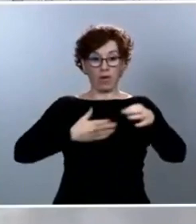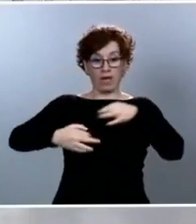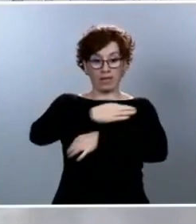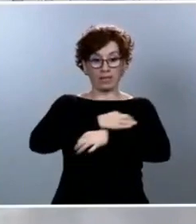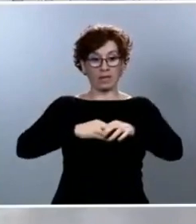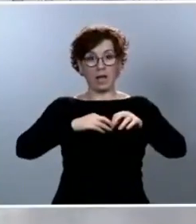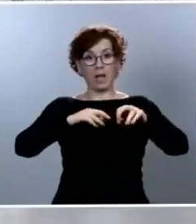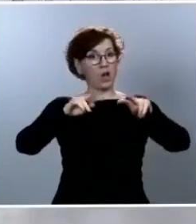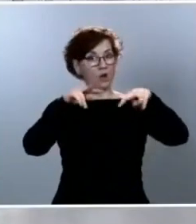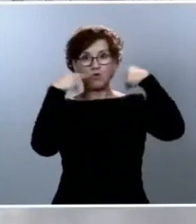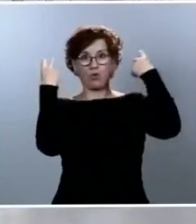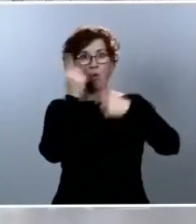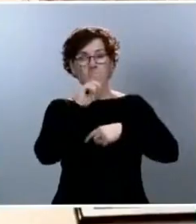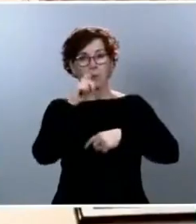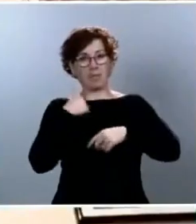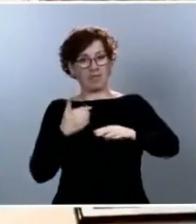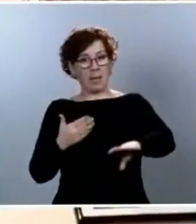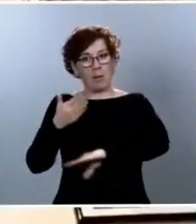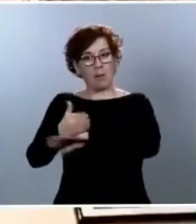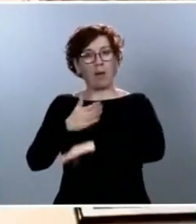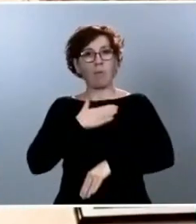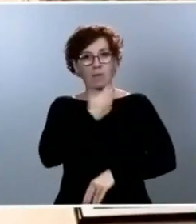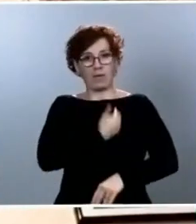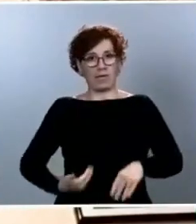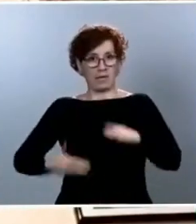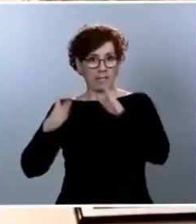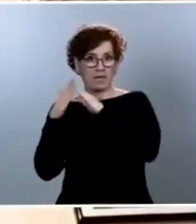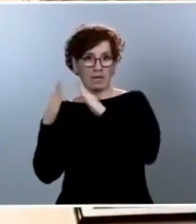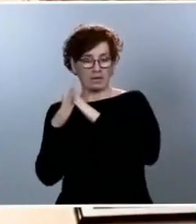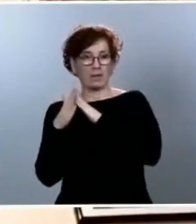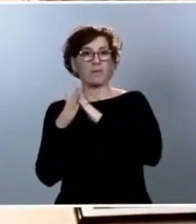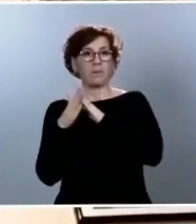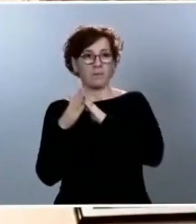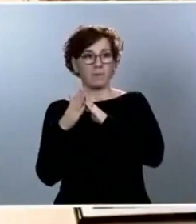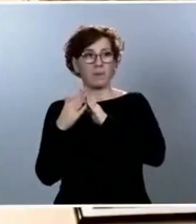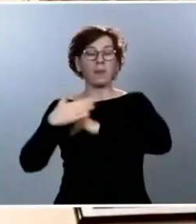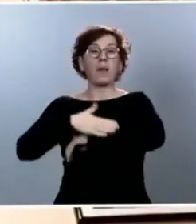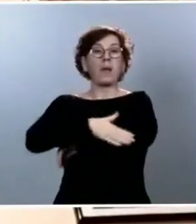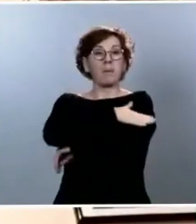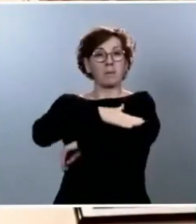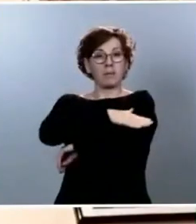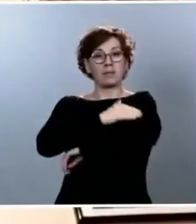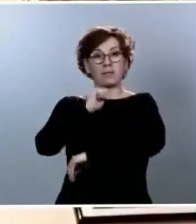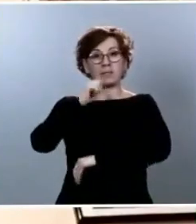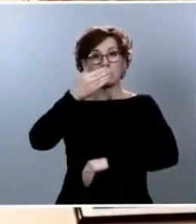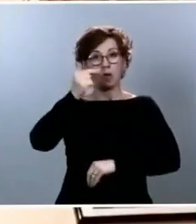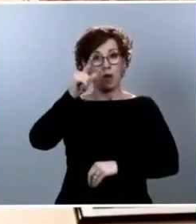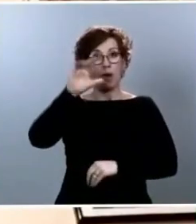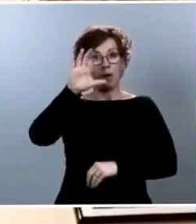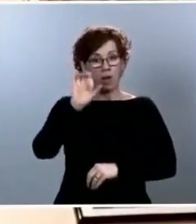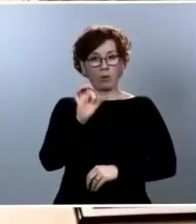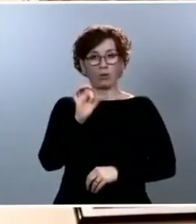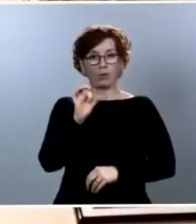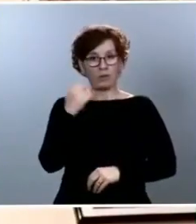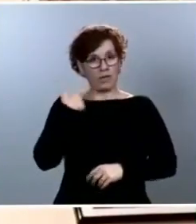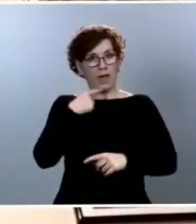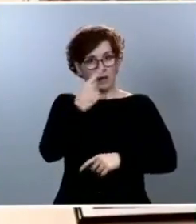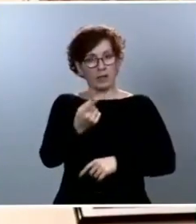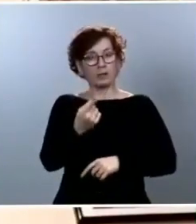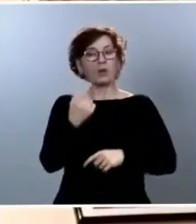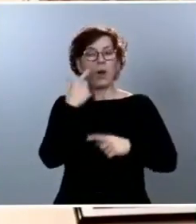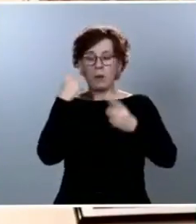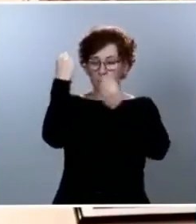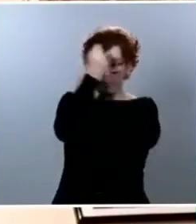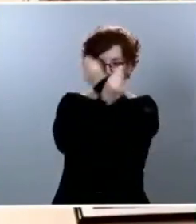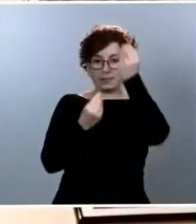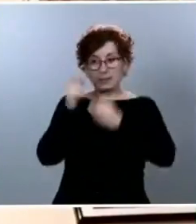Al respecto, el ministro Avalos ha manifestado que se estudiarán fórmulas para que estos propietarios puedan visitar sus